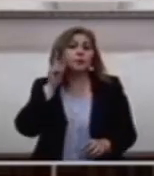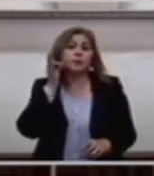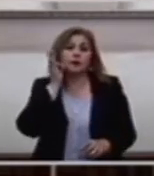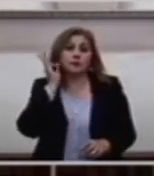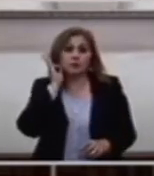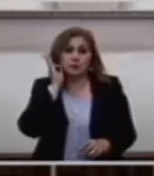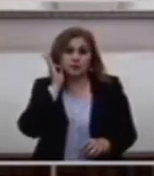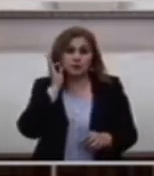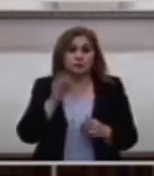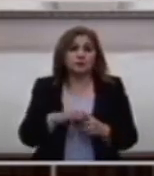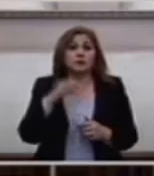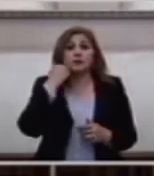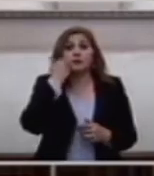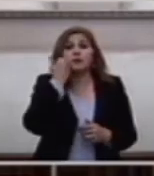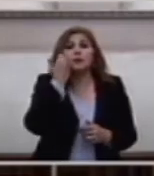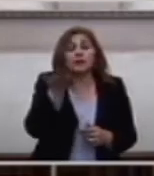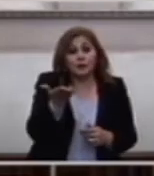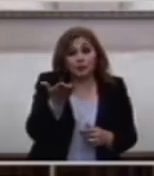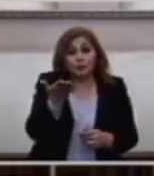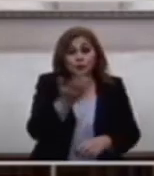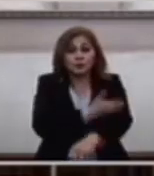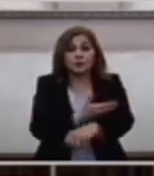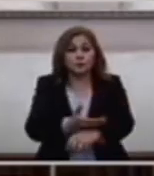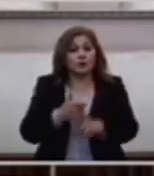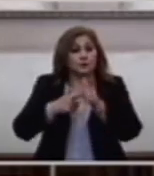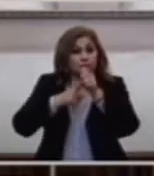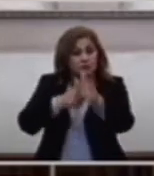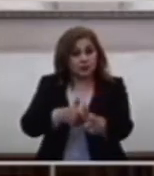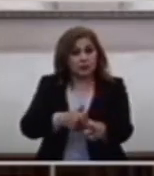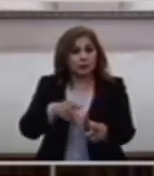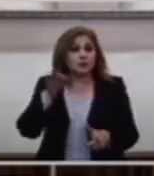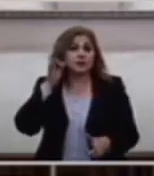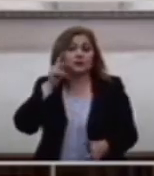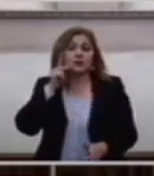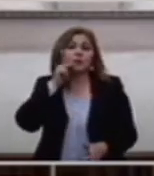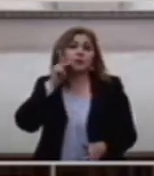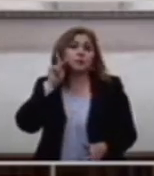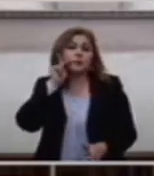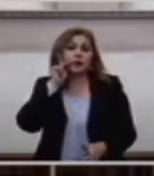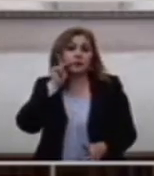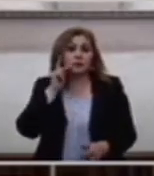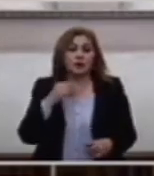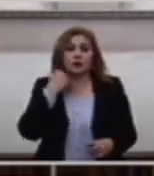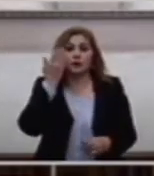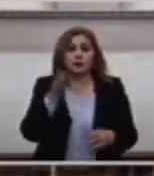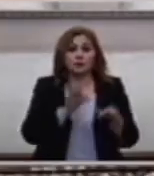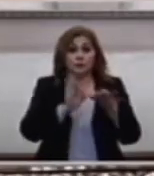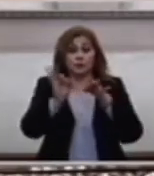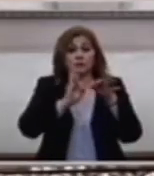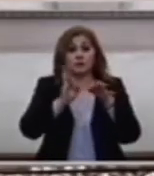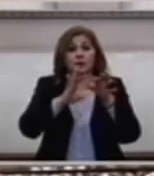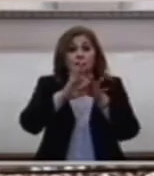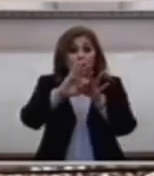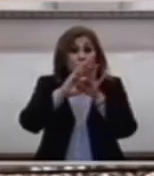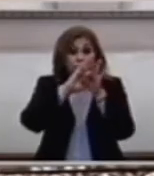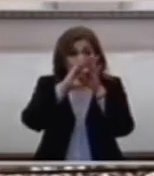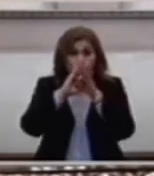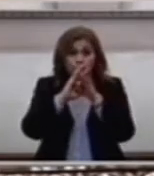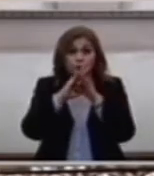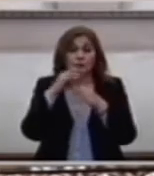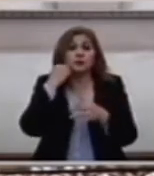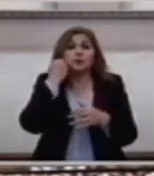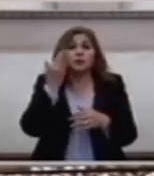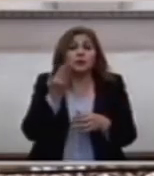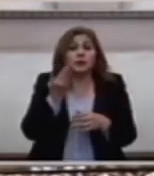Queremos Ir Contigo Queremos Trabajar Contigo Queremos Llevar